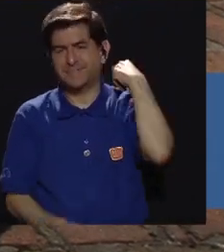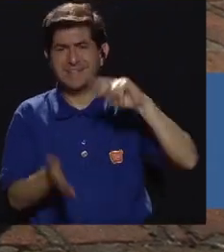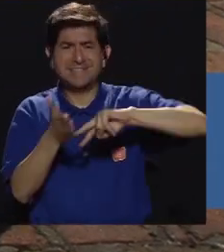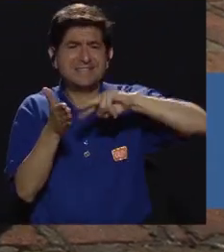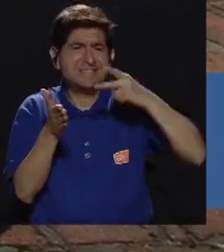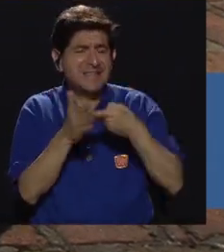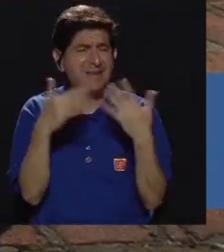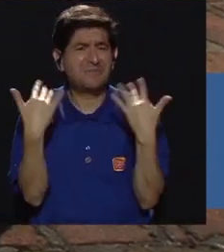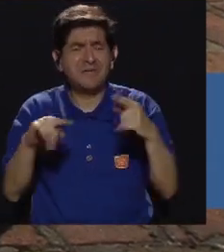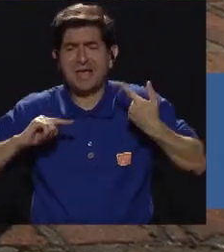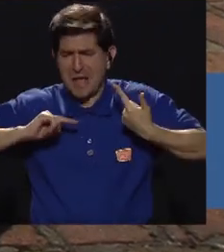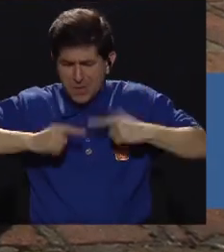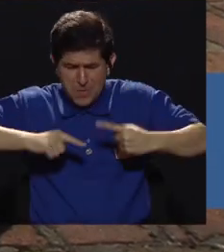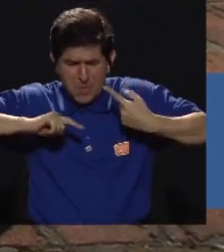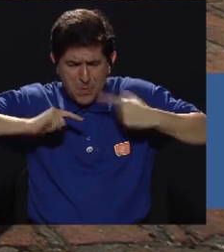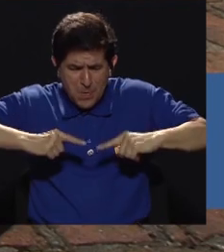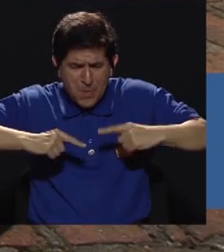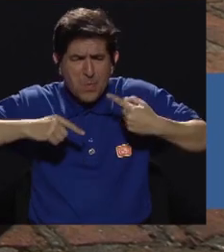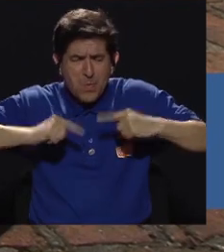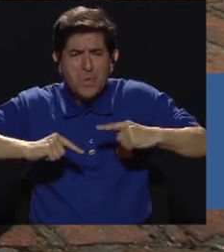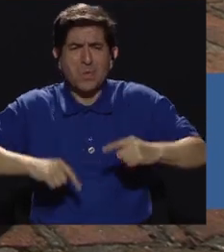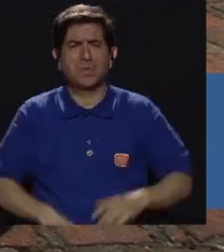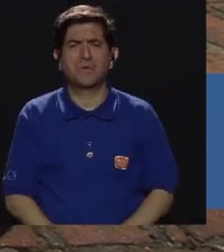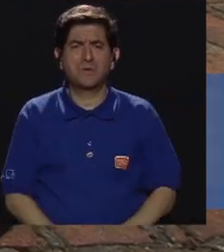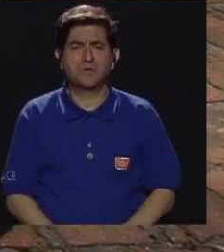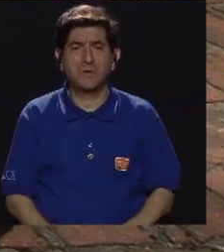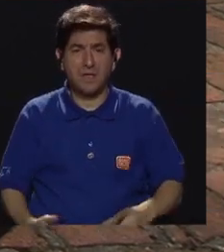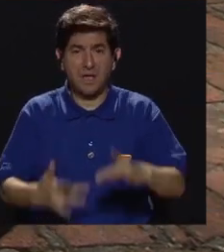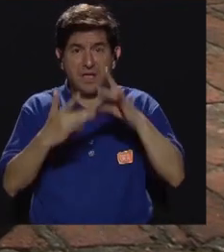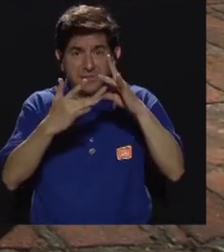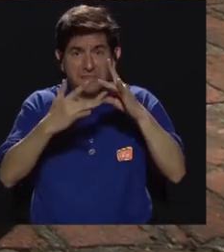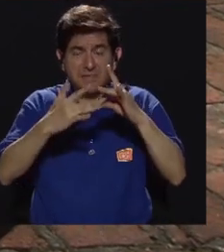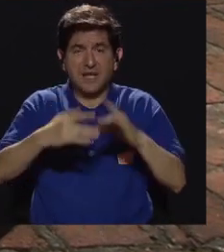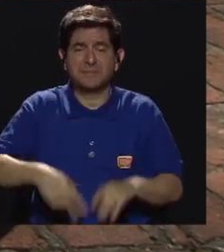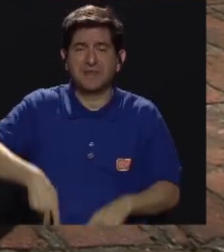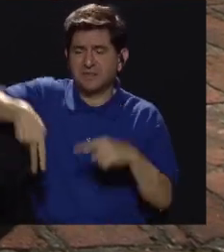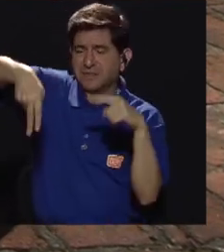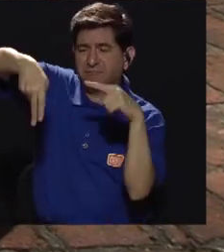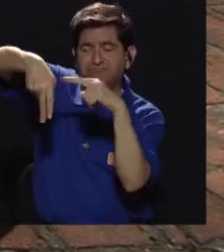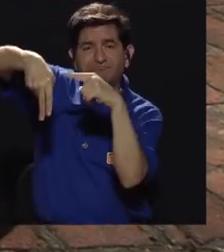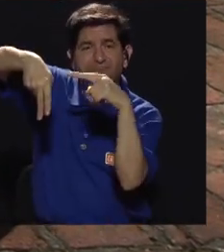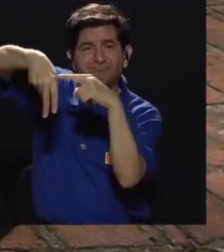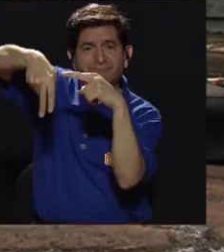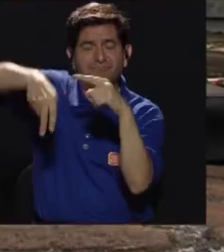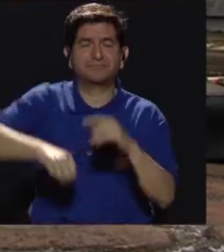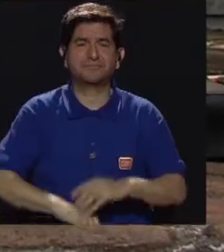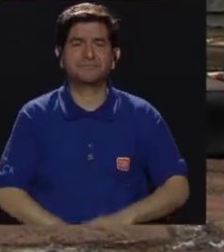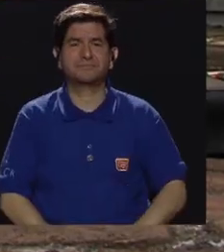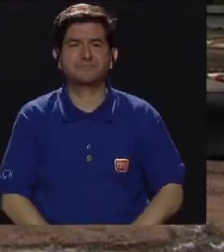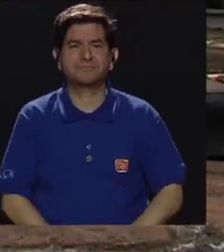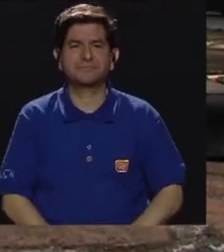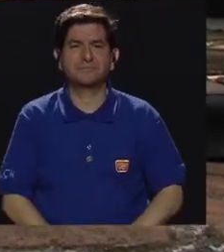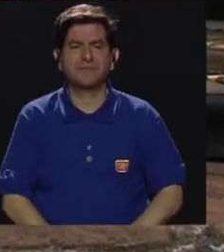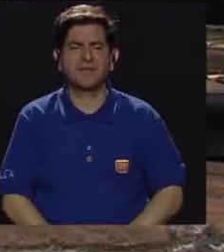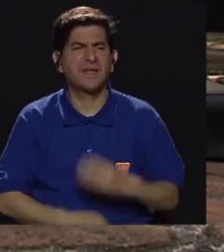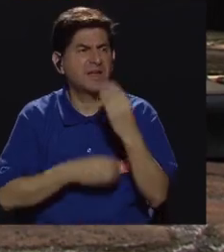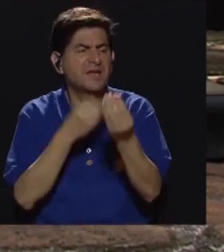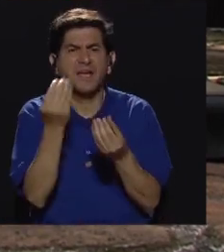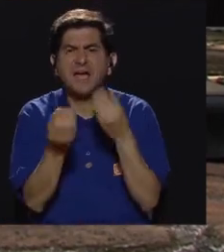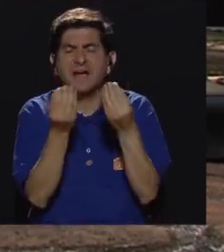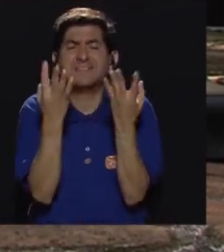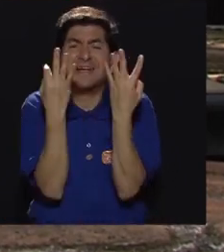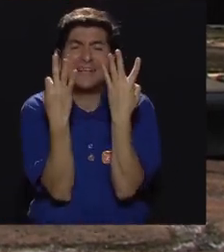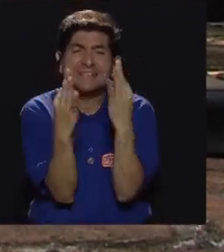dolor en la zona lumbar, es decir, en la espalda baja. Lo que debemos de hacer es intentar